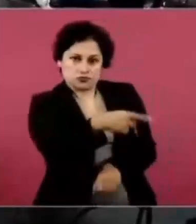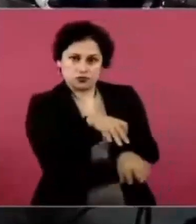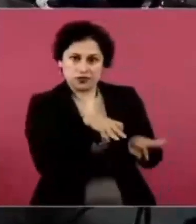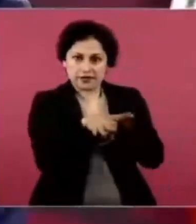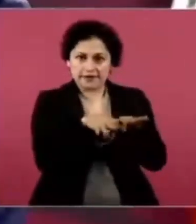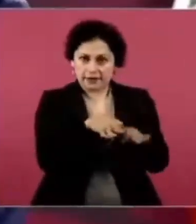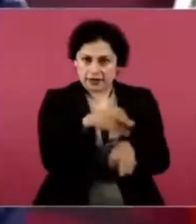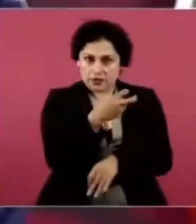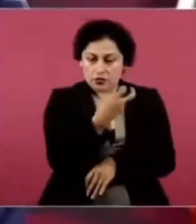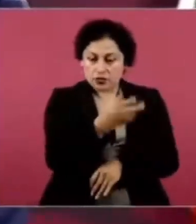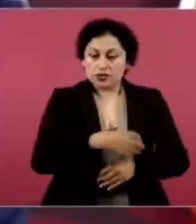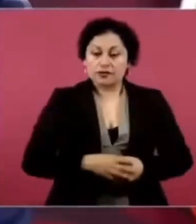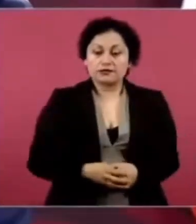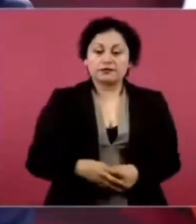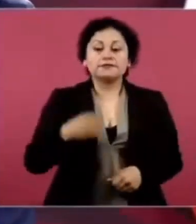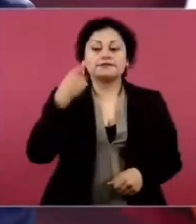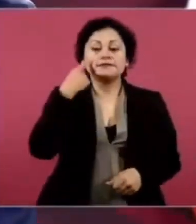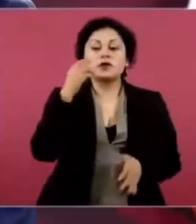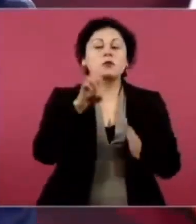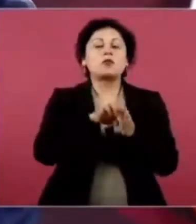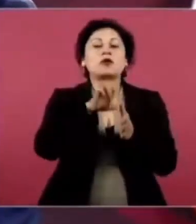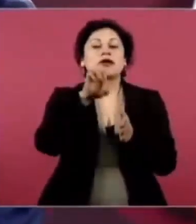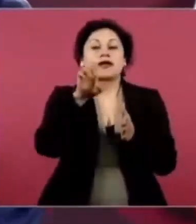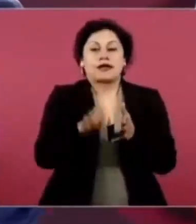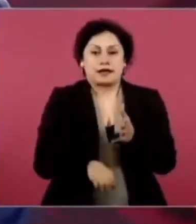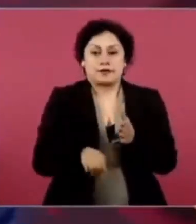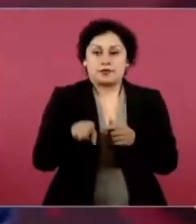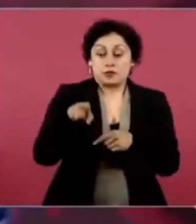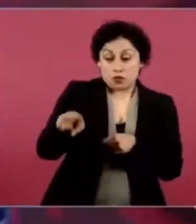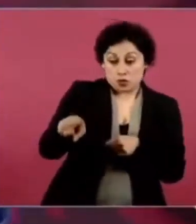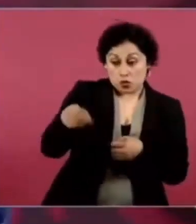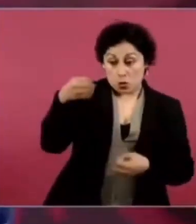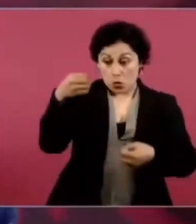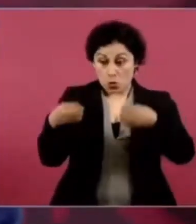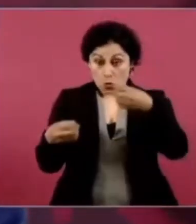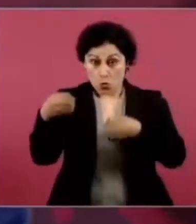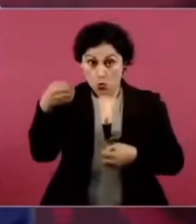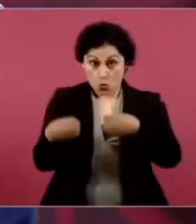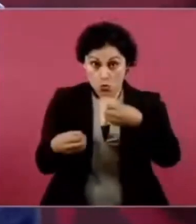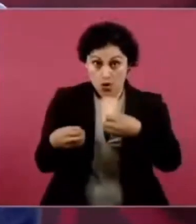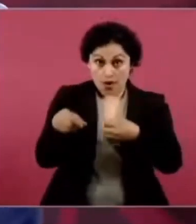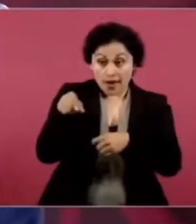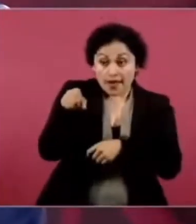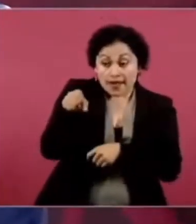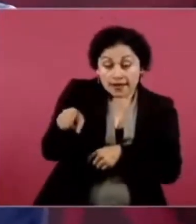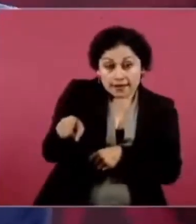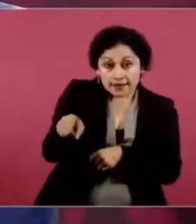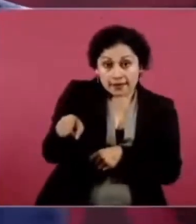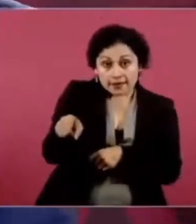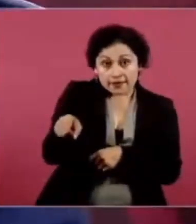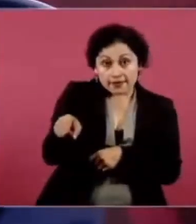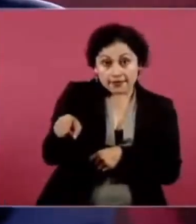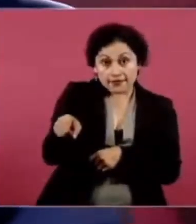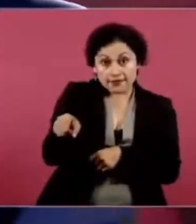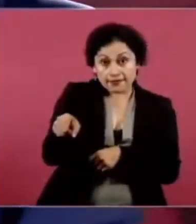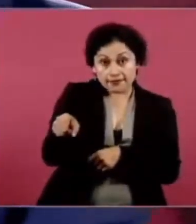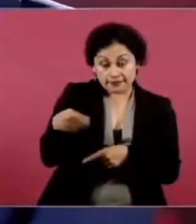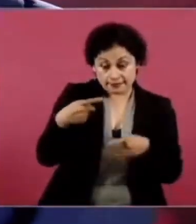Si un juez no está actuando con